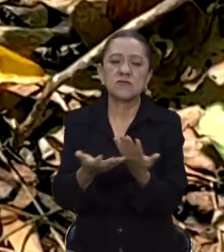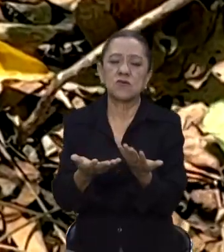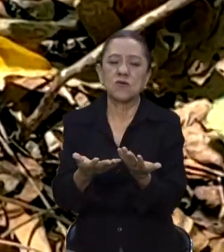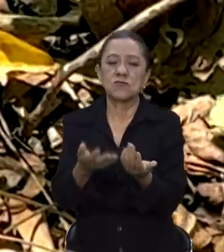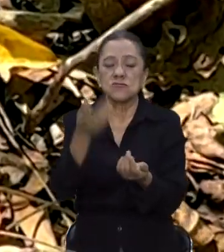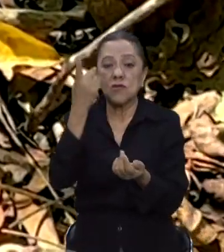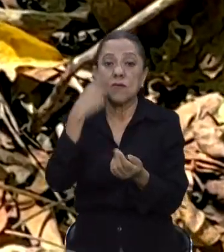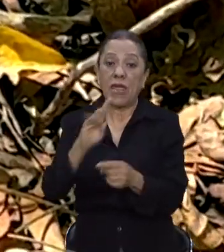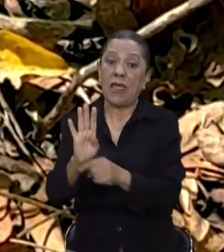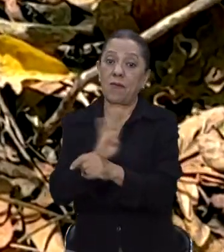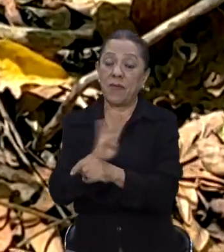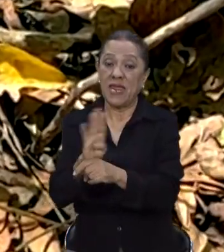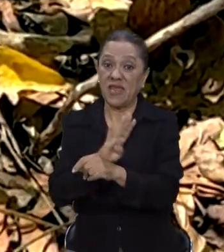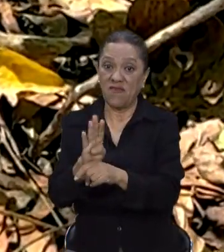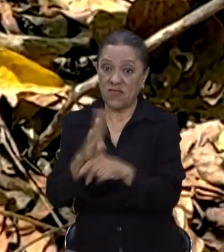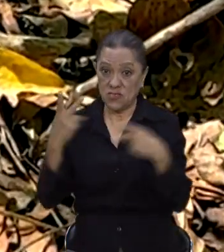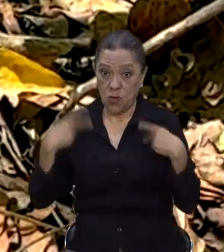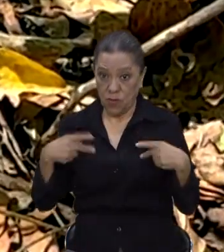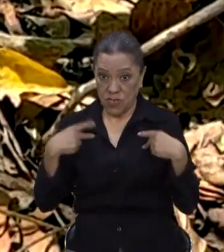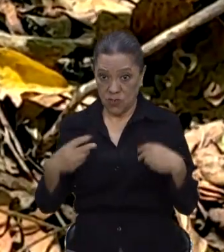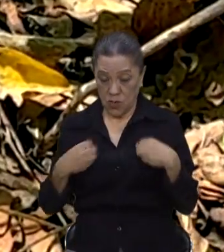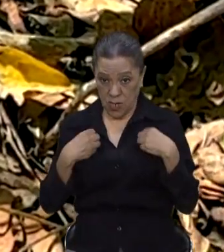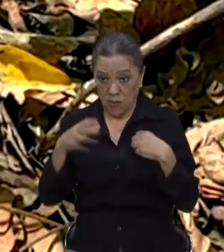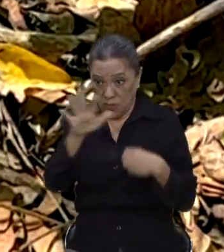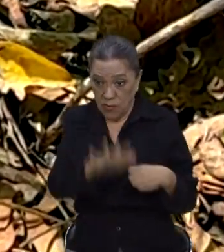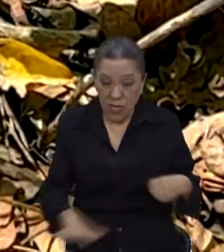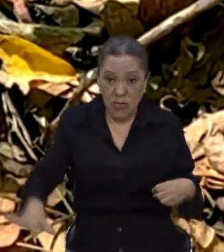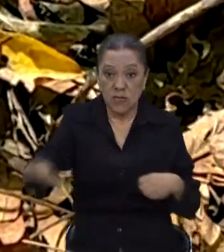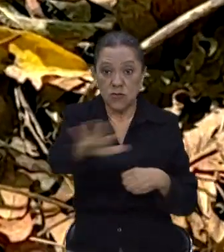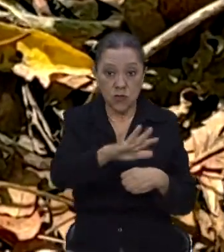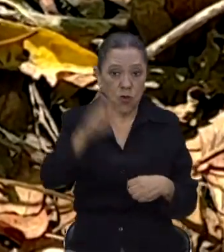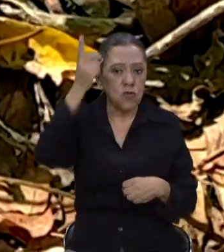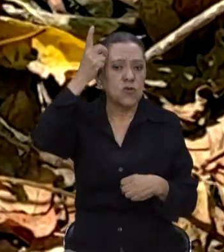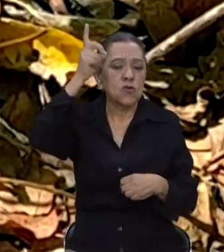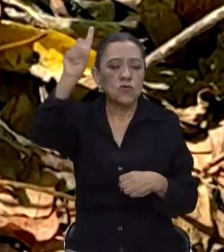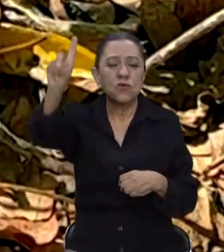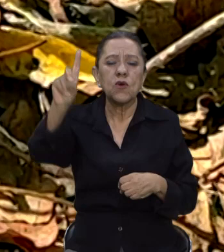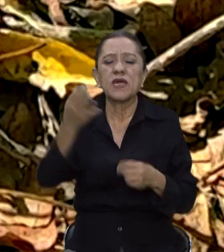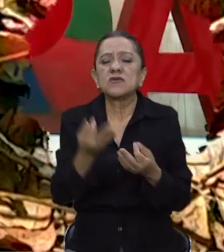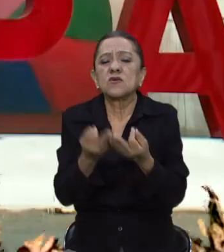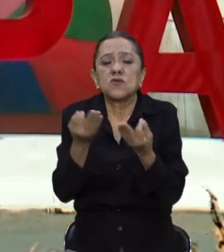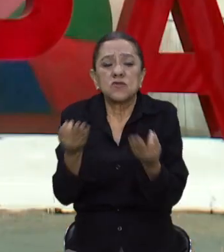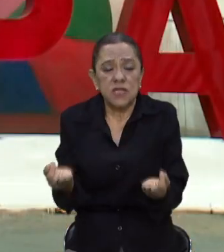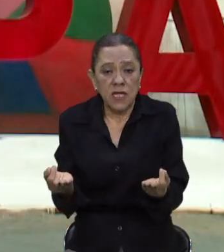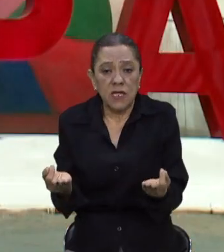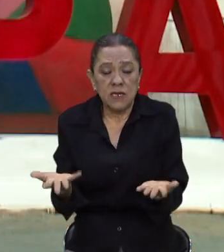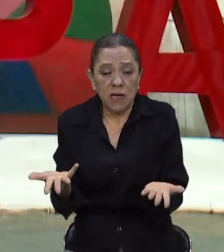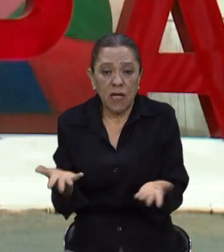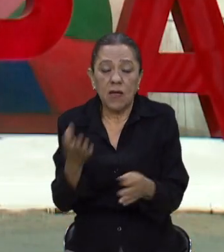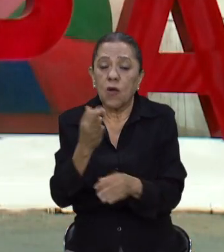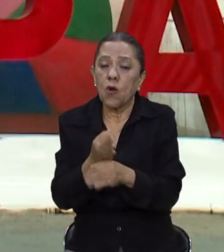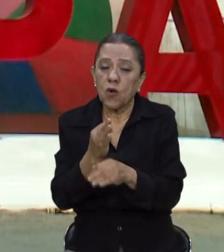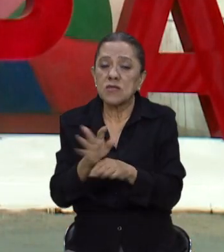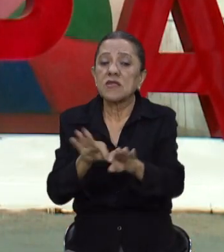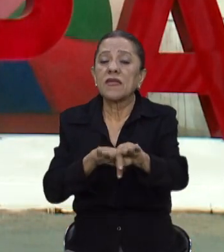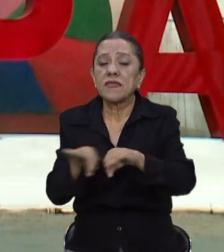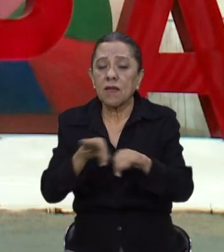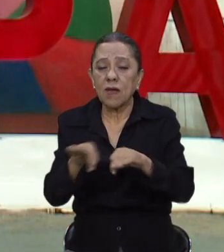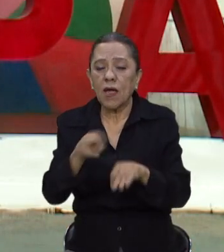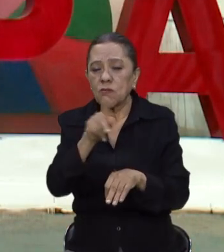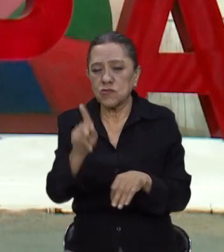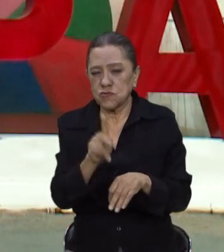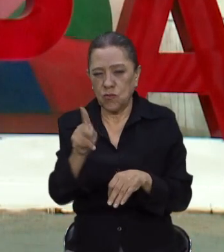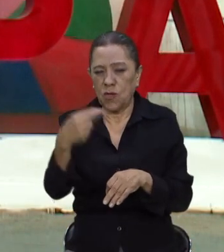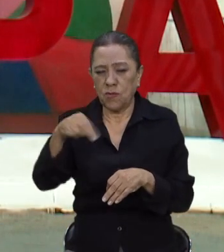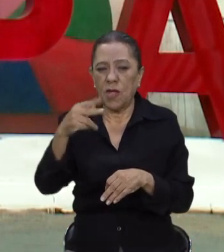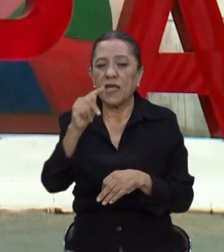dar un beneficio a la gente, al pueblo y a los dueños de las tierras. En este caso, trabajamos con